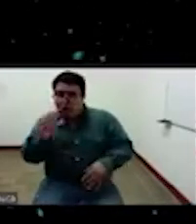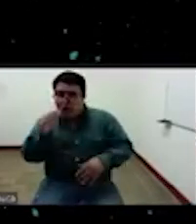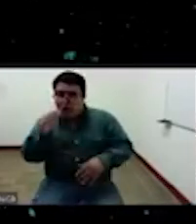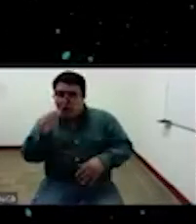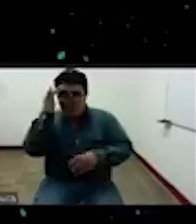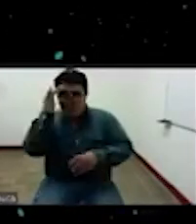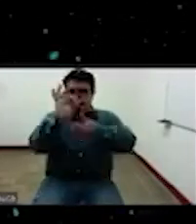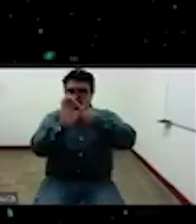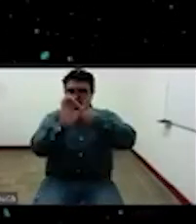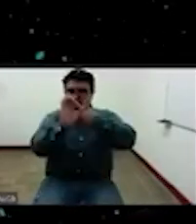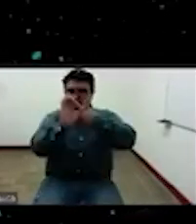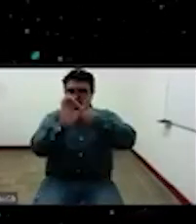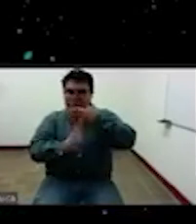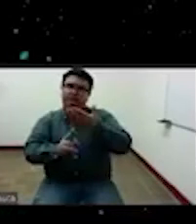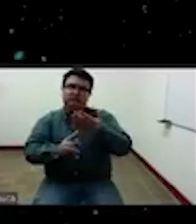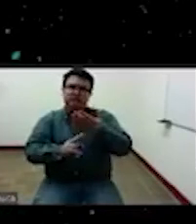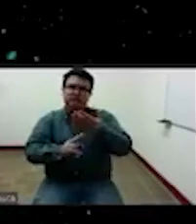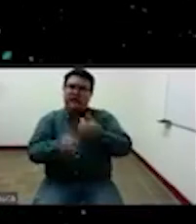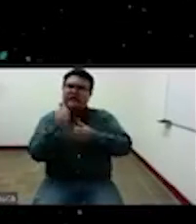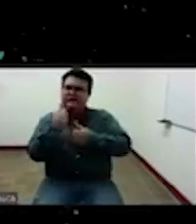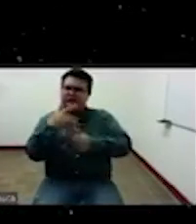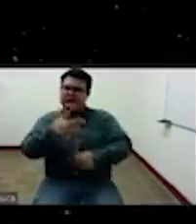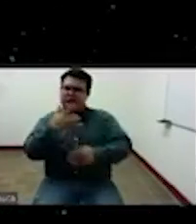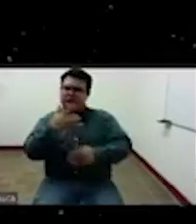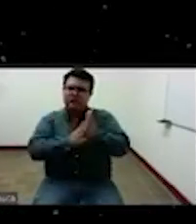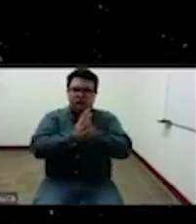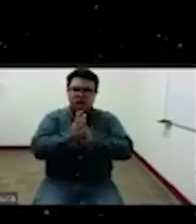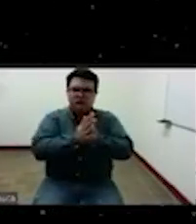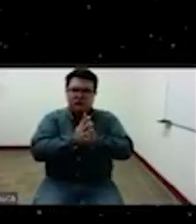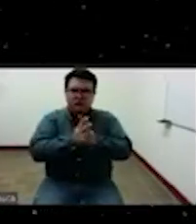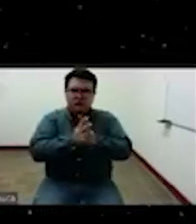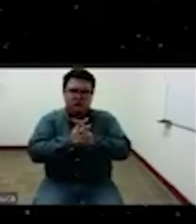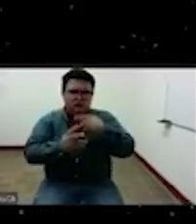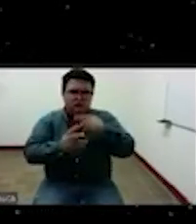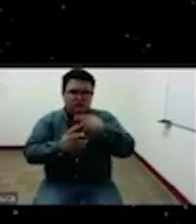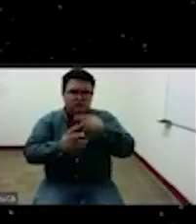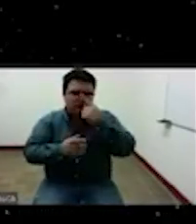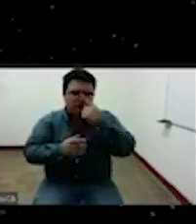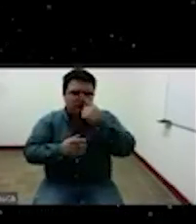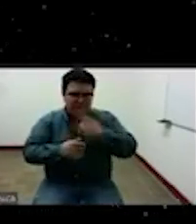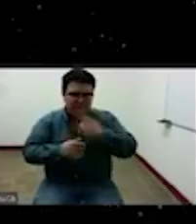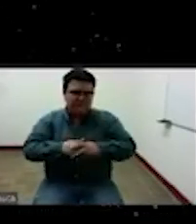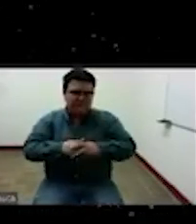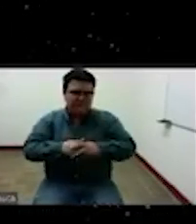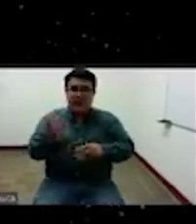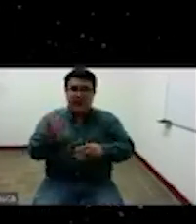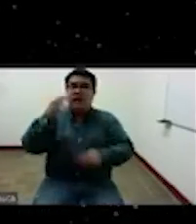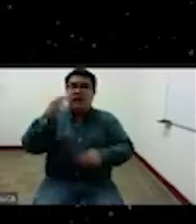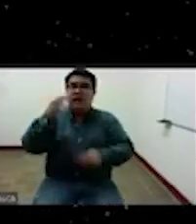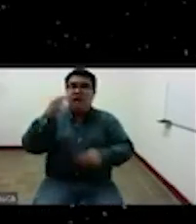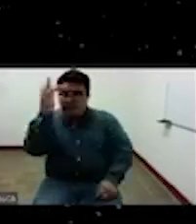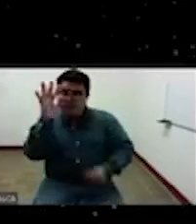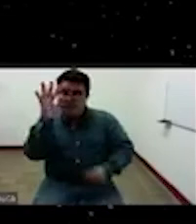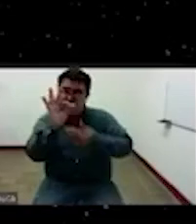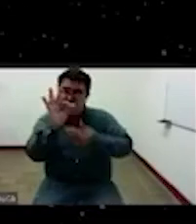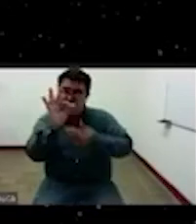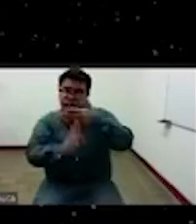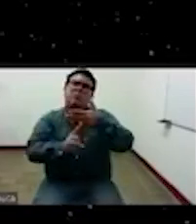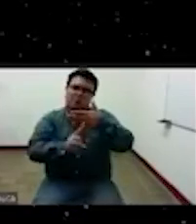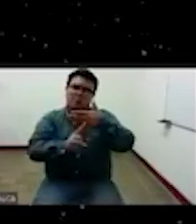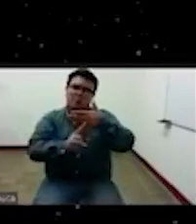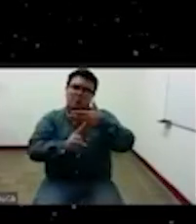se introduce mejor o tiene un libro también que se llama filosofía del sur que fue publicado